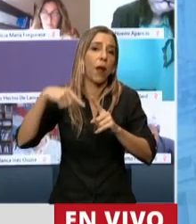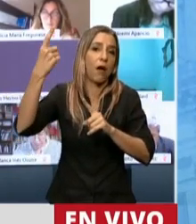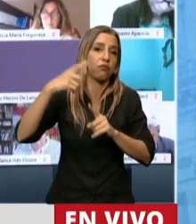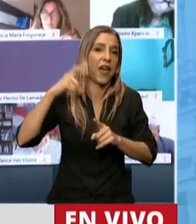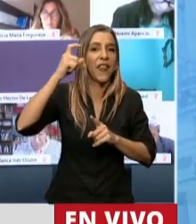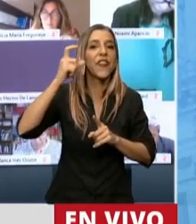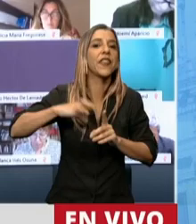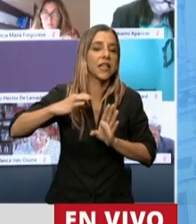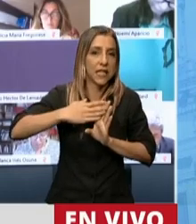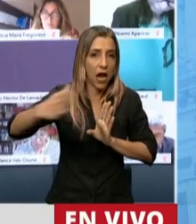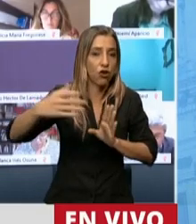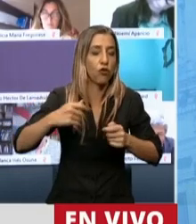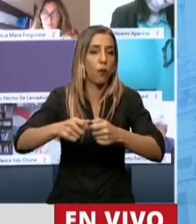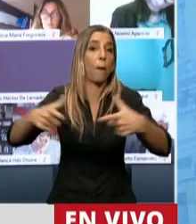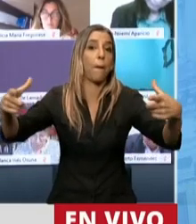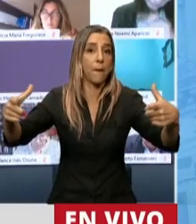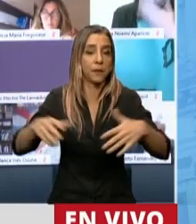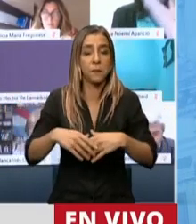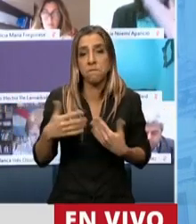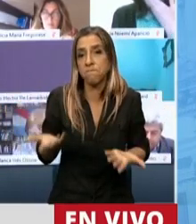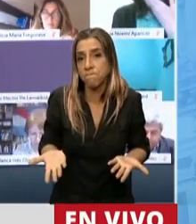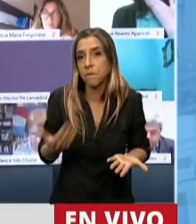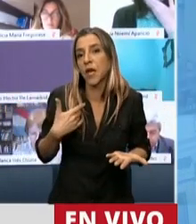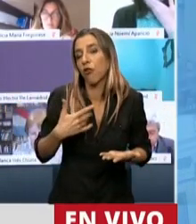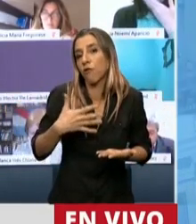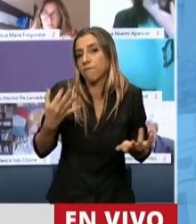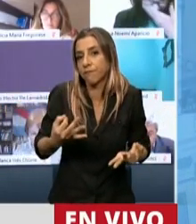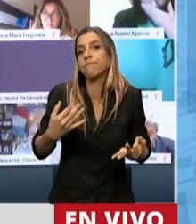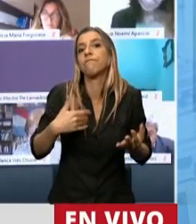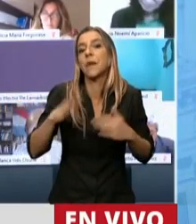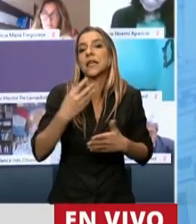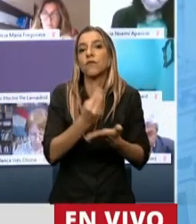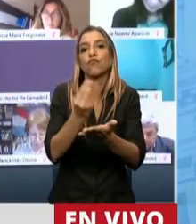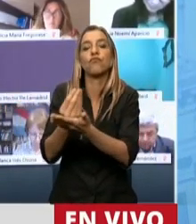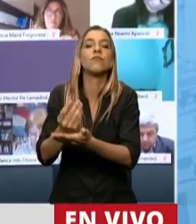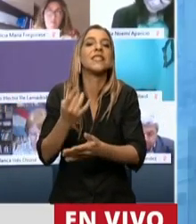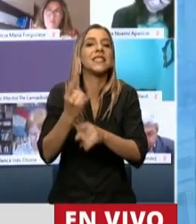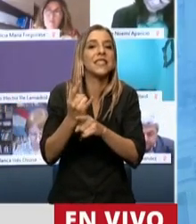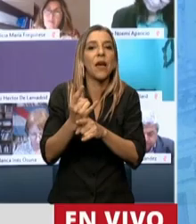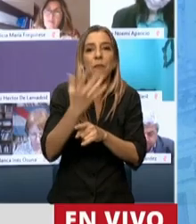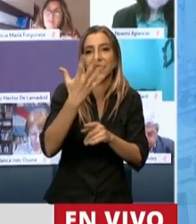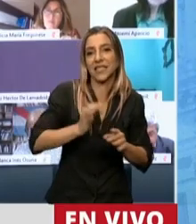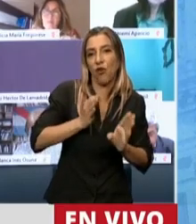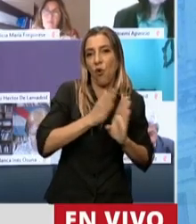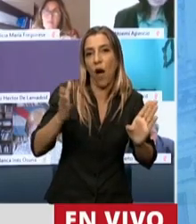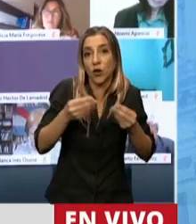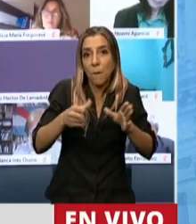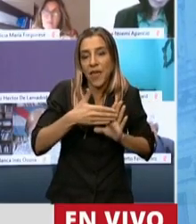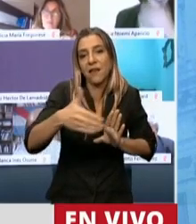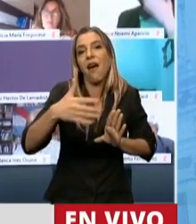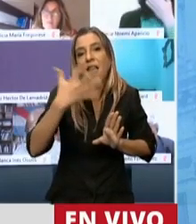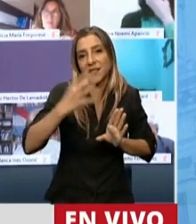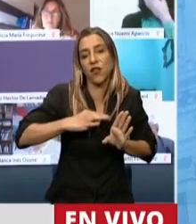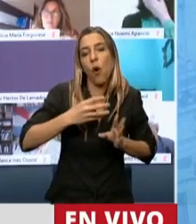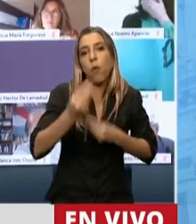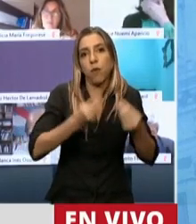fundamentalmente la mayor parte del empleo se genera en los primeros 5 años. Eso difícilmente que lo obtengamos. Es una ley de promoción.